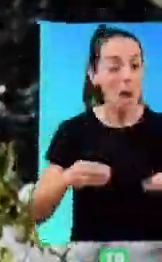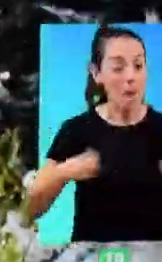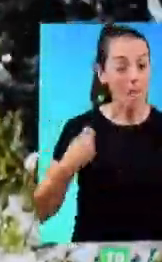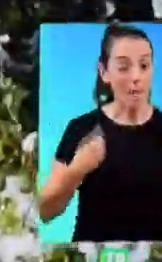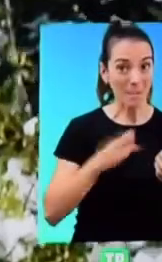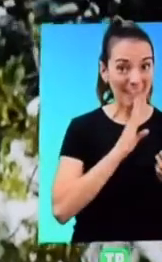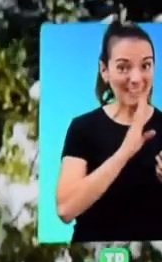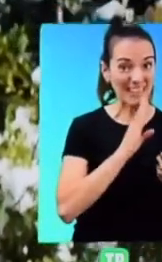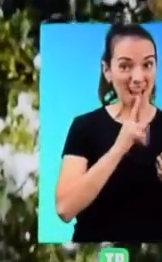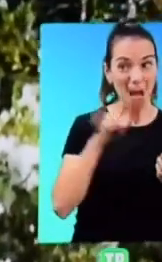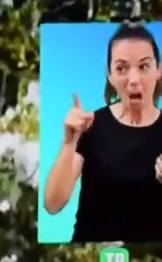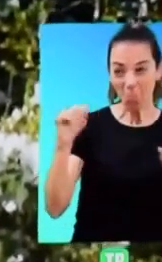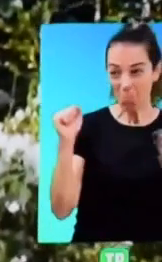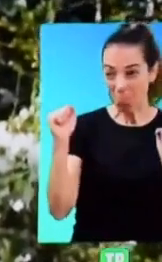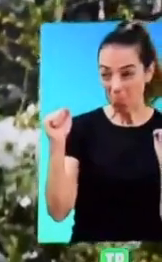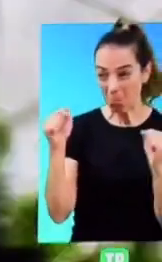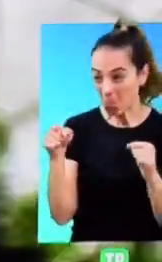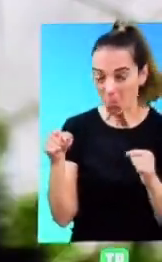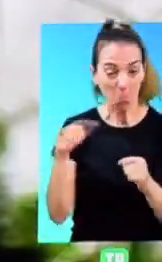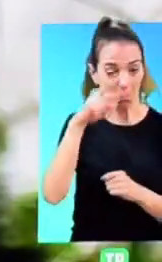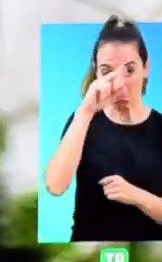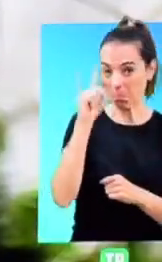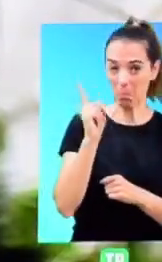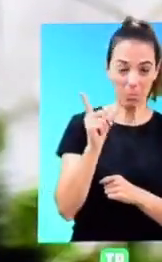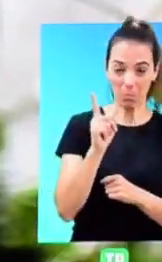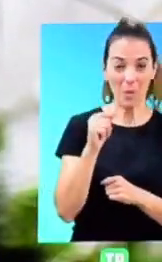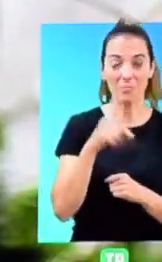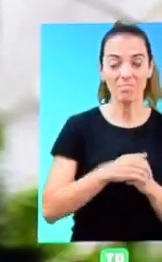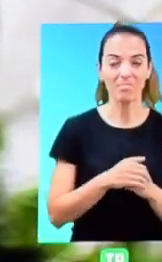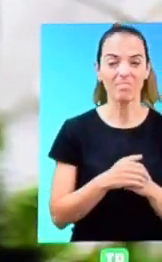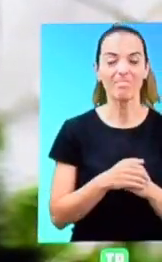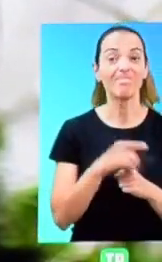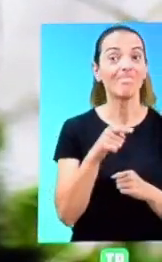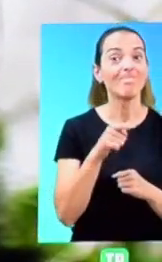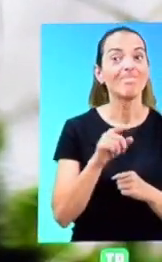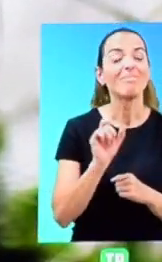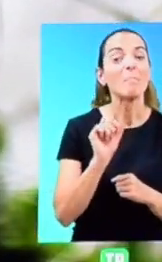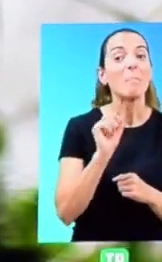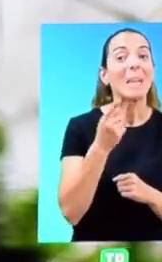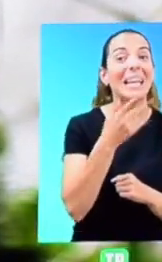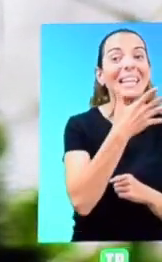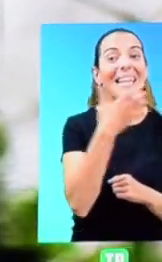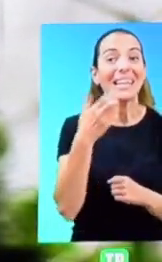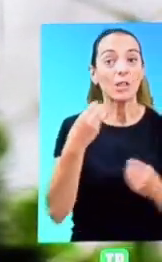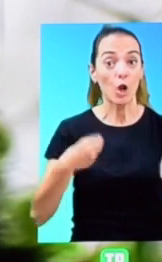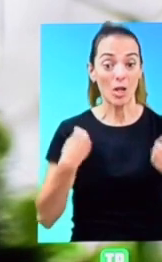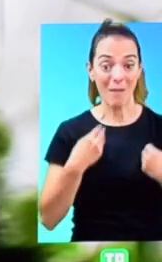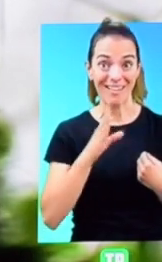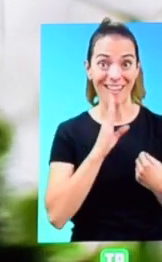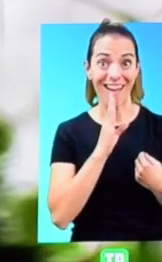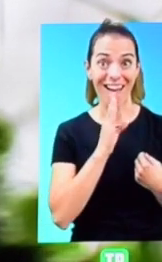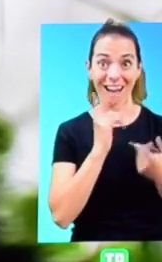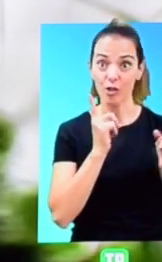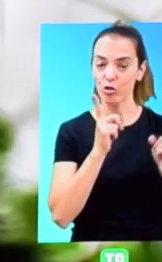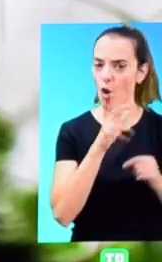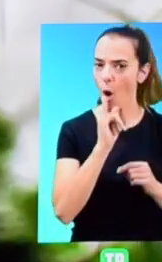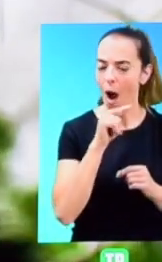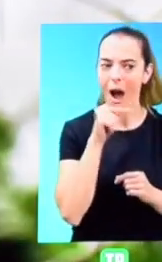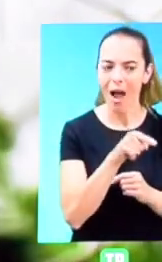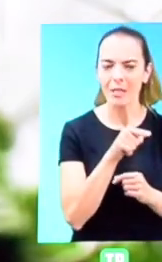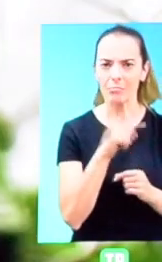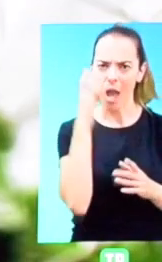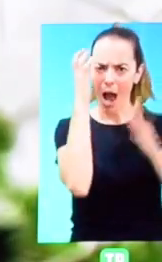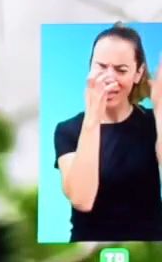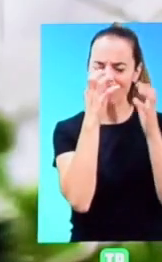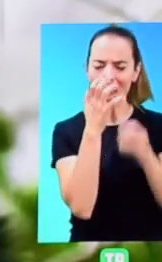primates que habitan a mayor altitud del mundo. Quedan menos de 1500 ejemplares de estas criaturas maravillosamente